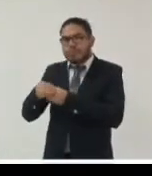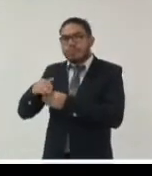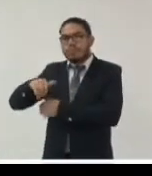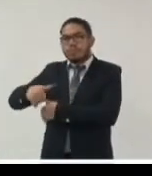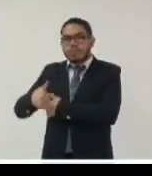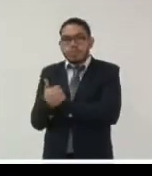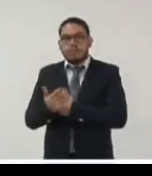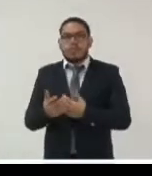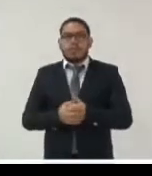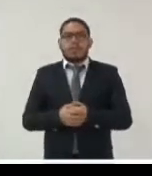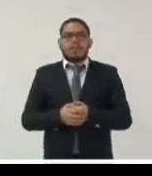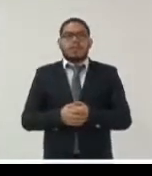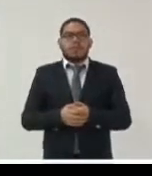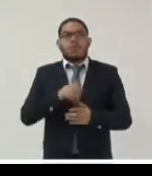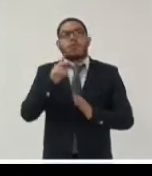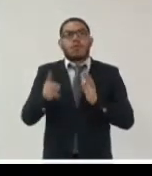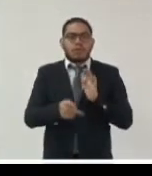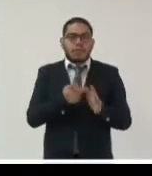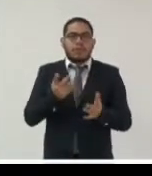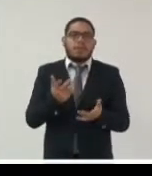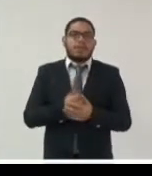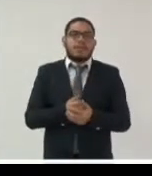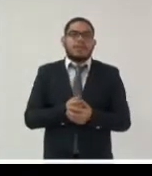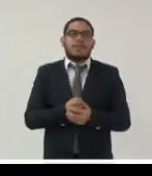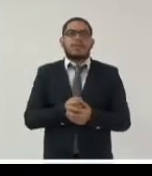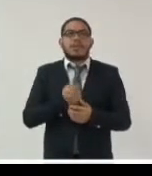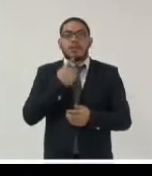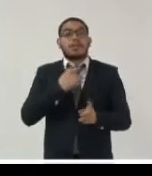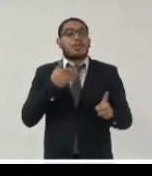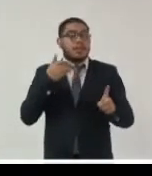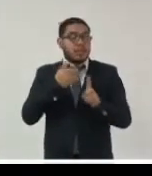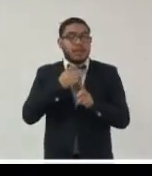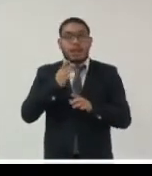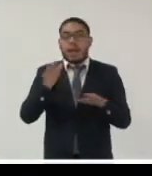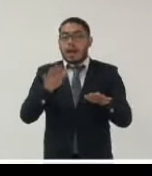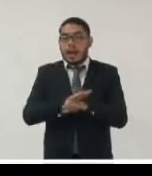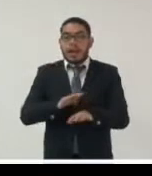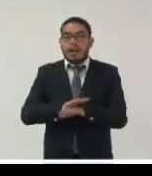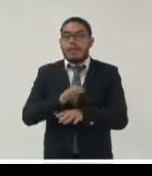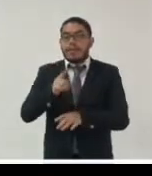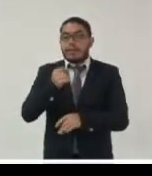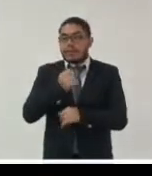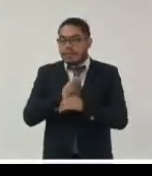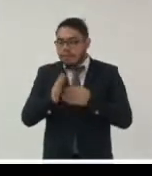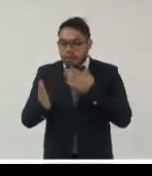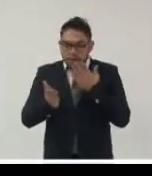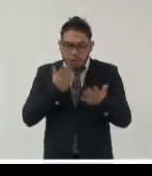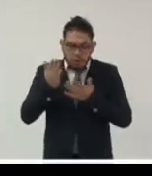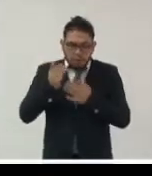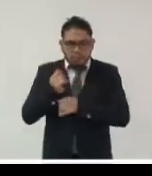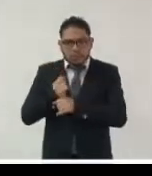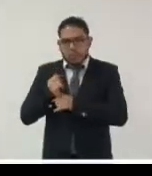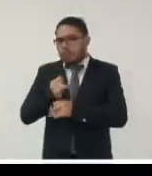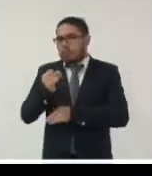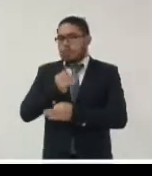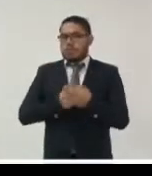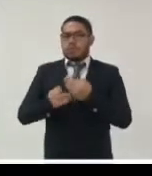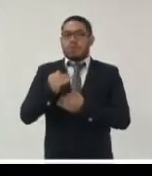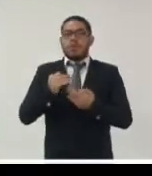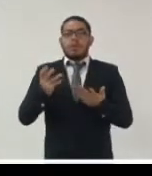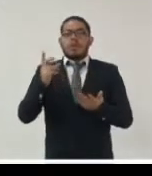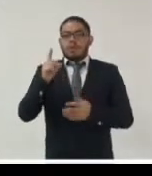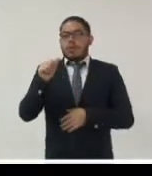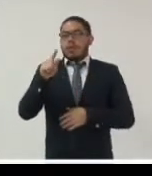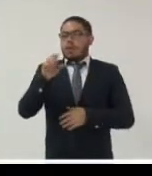otra vez la reflexión no hemos cambiado el objeto del estudio de la archivística son los datos siguen los datos